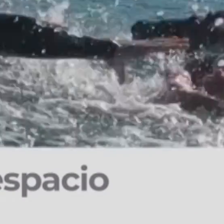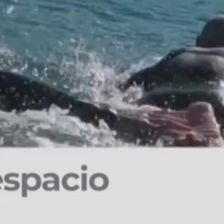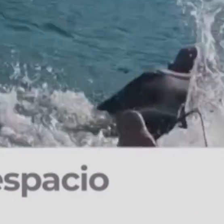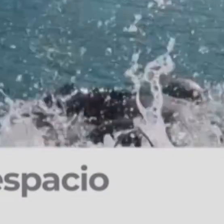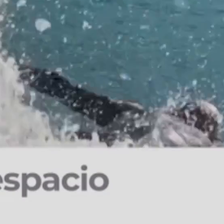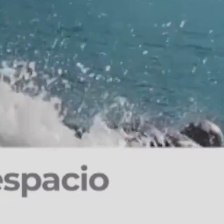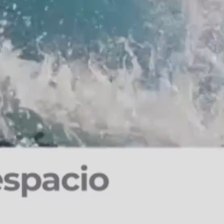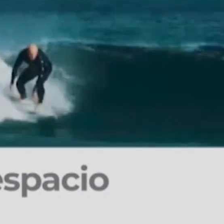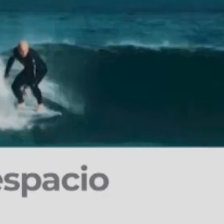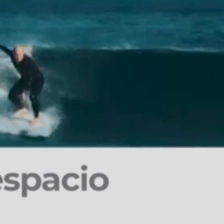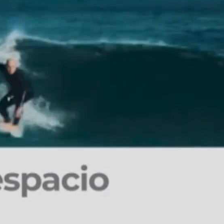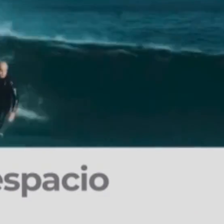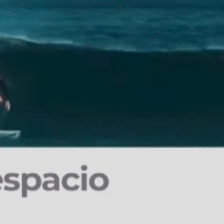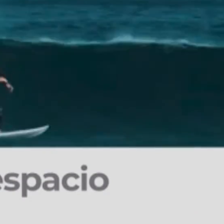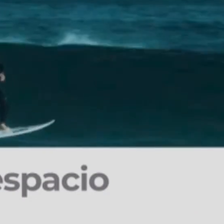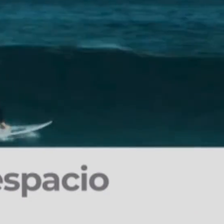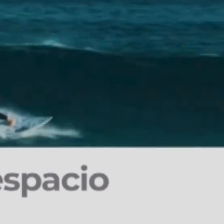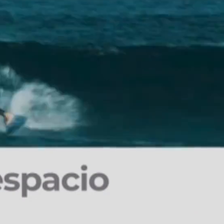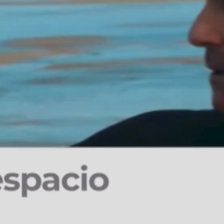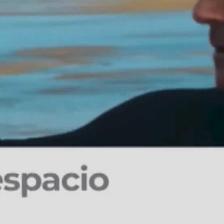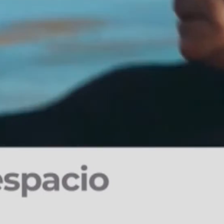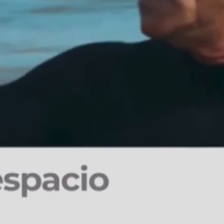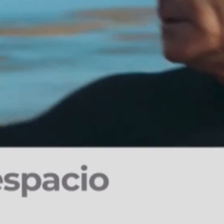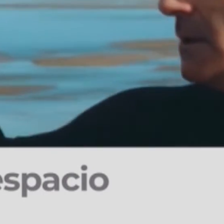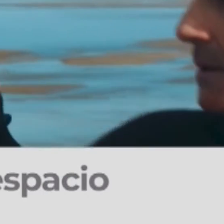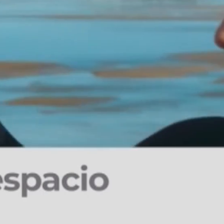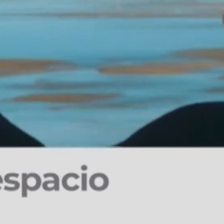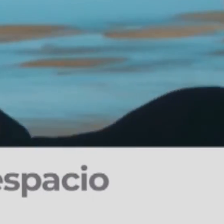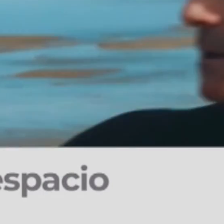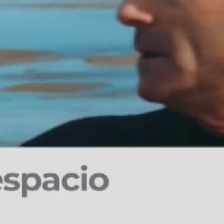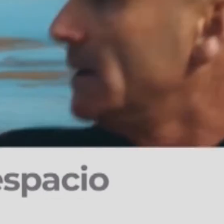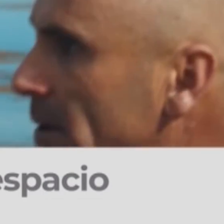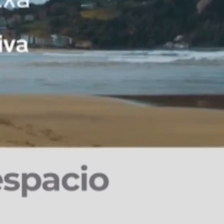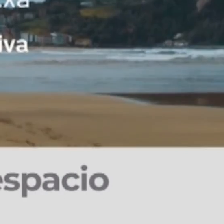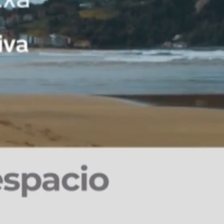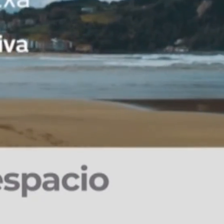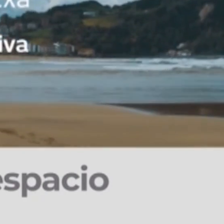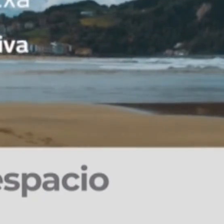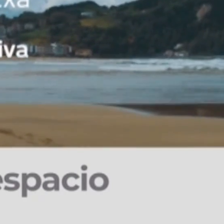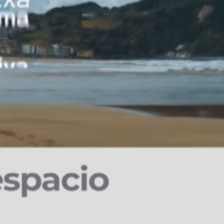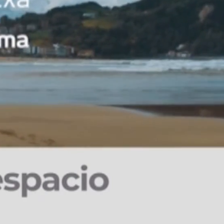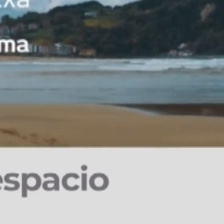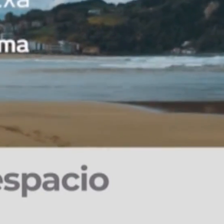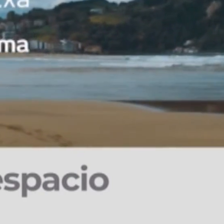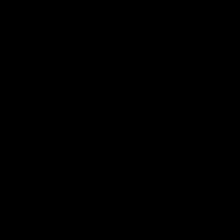Dejarte guía, desconfiar en quien siempre va a estar a tu lado. Siempre. Planes de pensión, ciclo de vida. Laboral Cucha. Planes pensión,